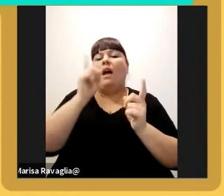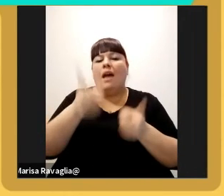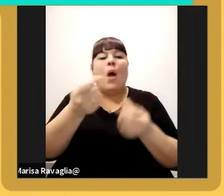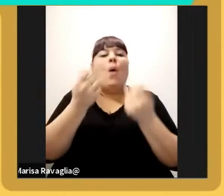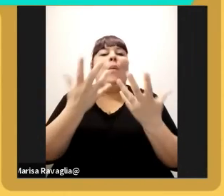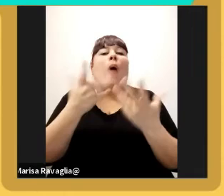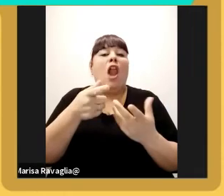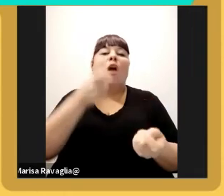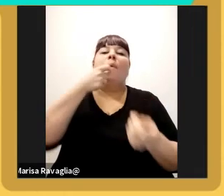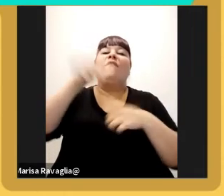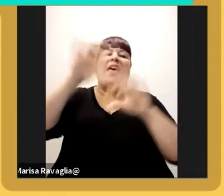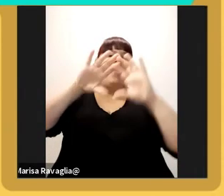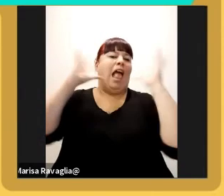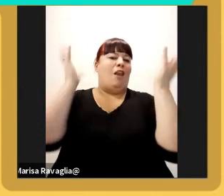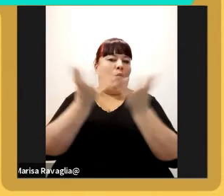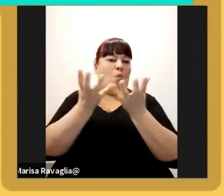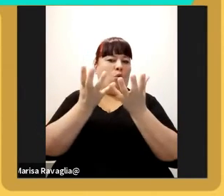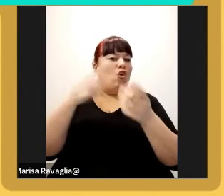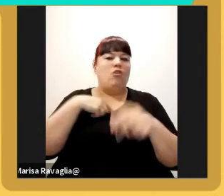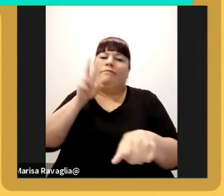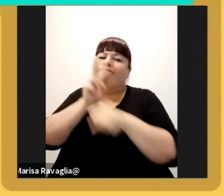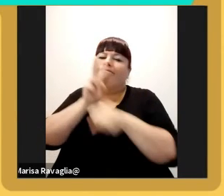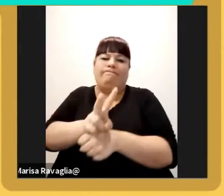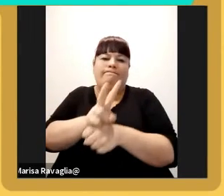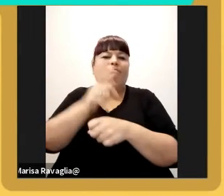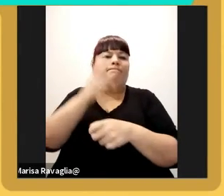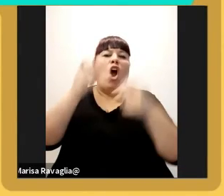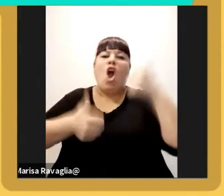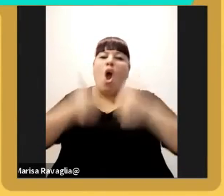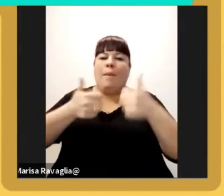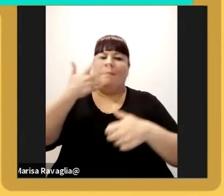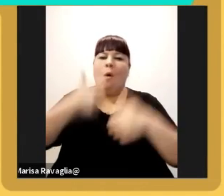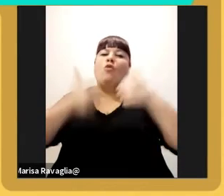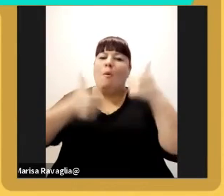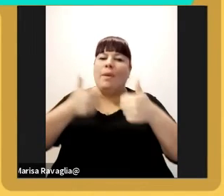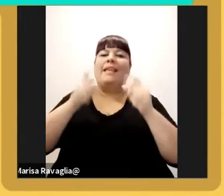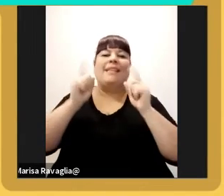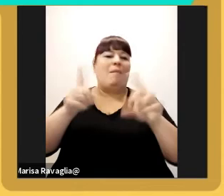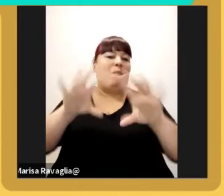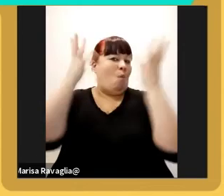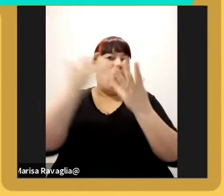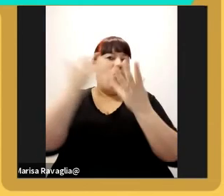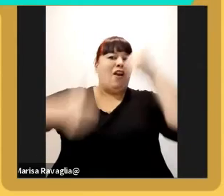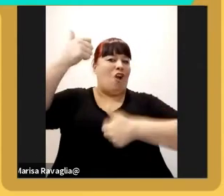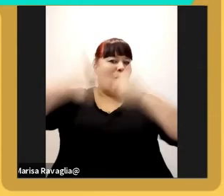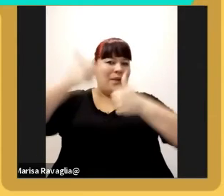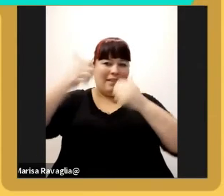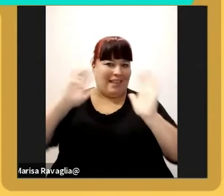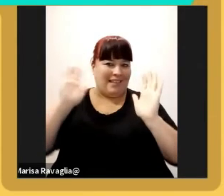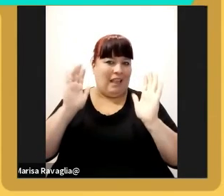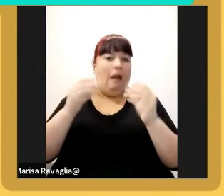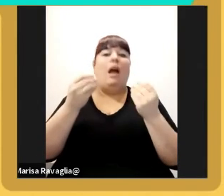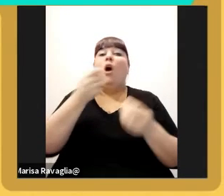yo soy defensor de la competencia y la competencia está en el mundo o sea de nada vale cerrar un